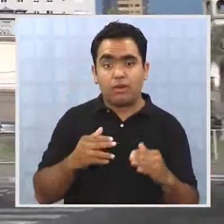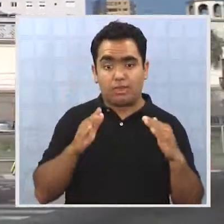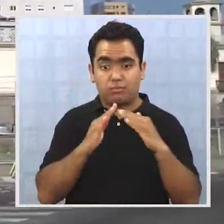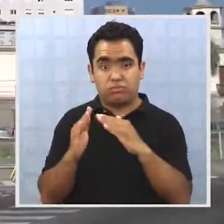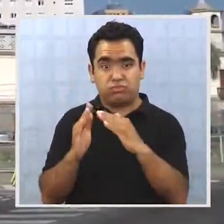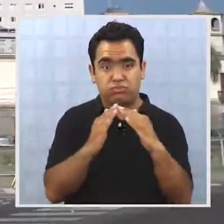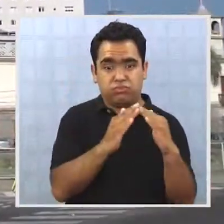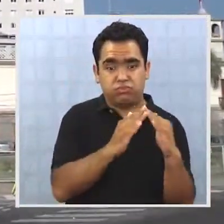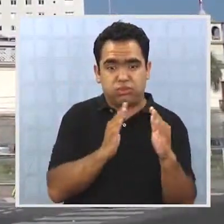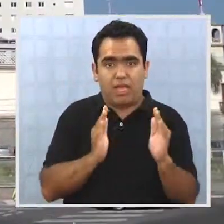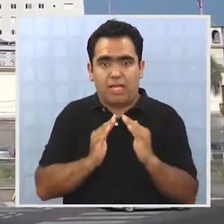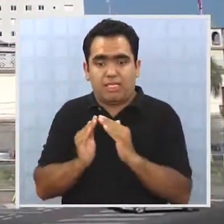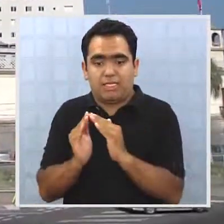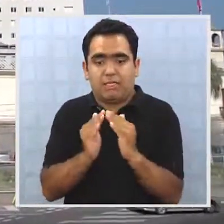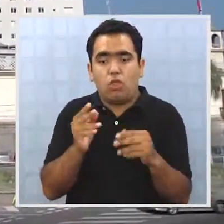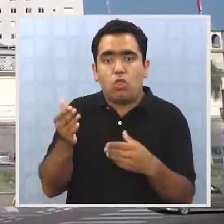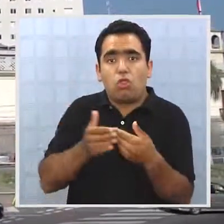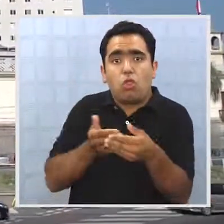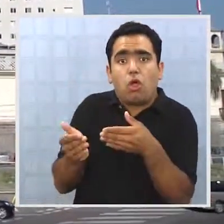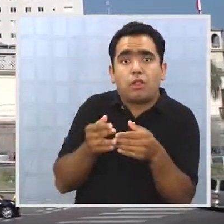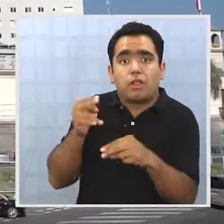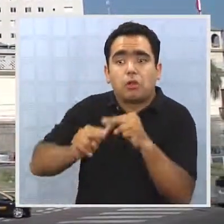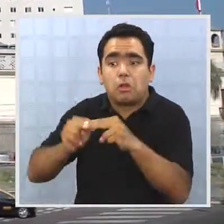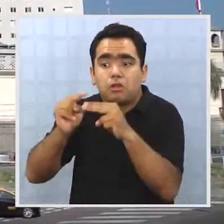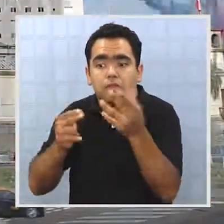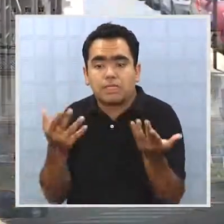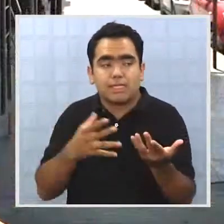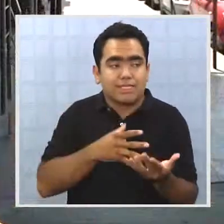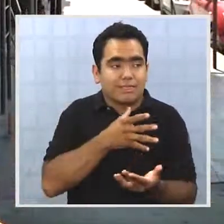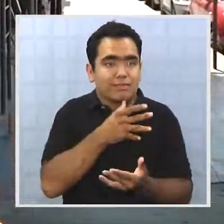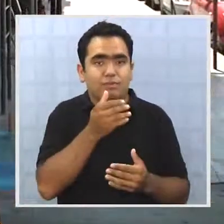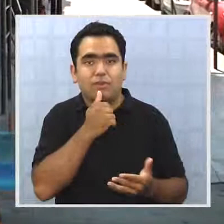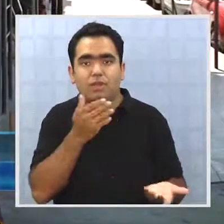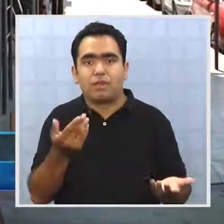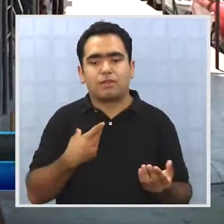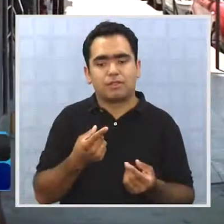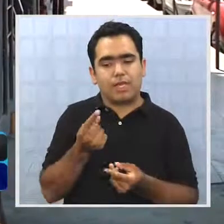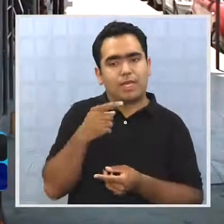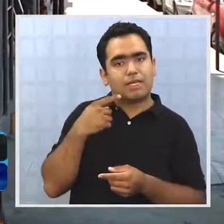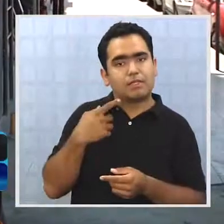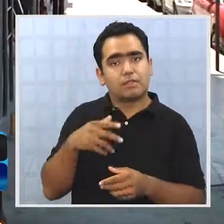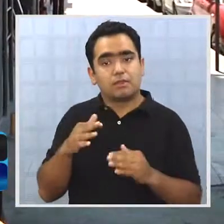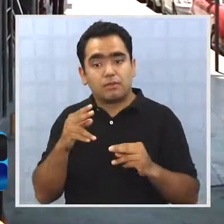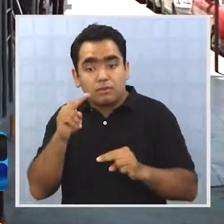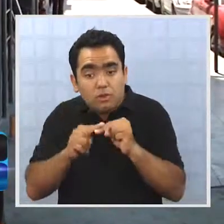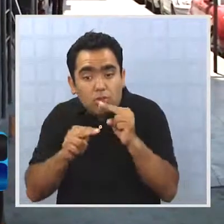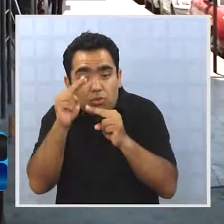urbano para poder generar nuevos proyectos, y esto obviamente ha tenido incidencia en el precio.